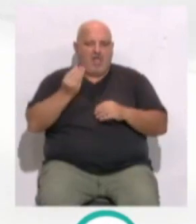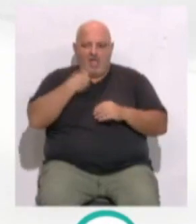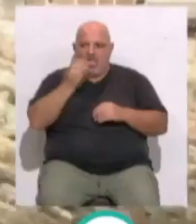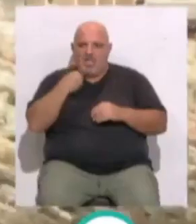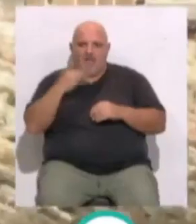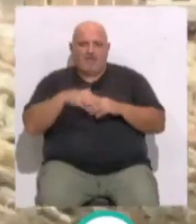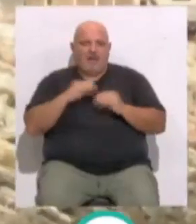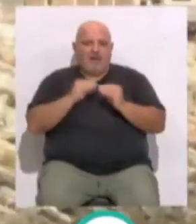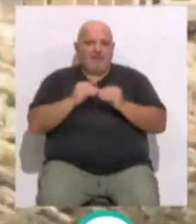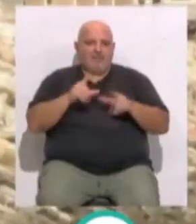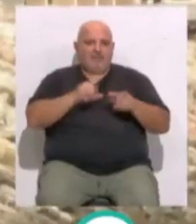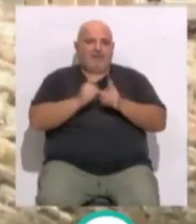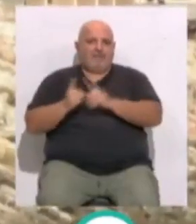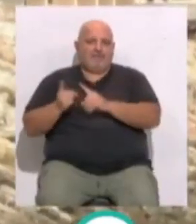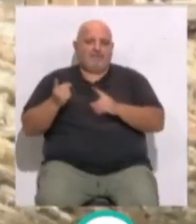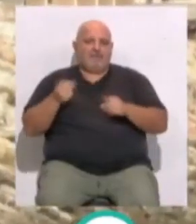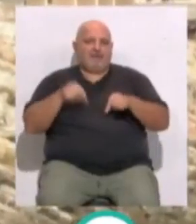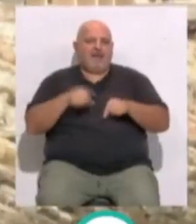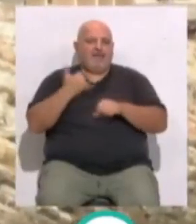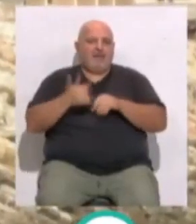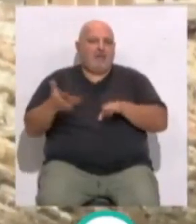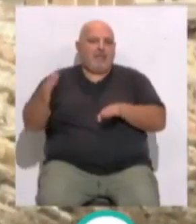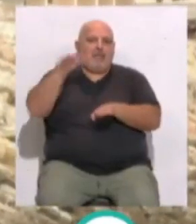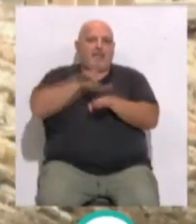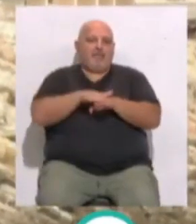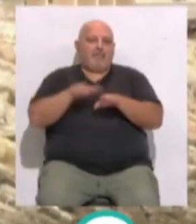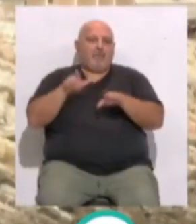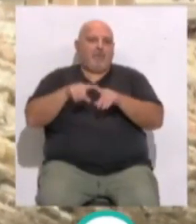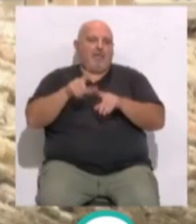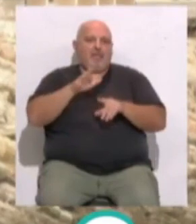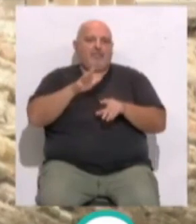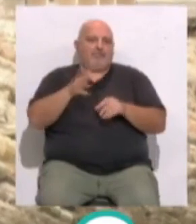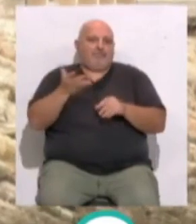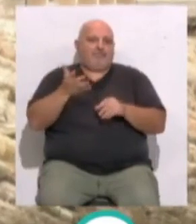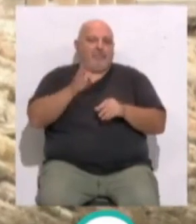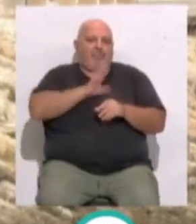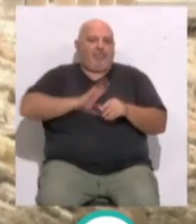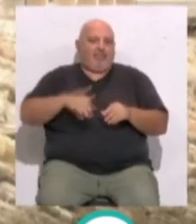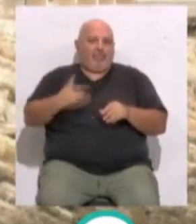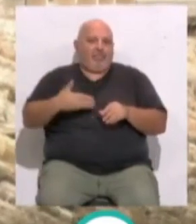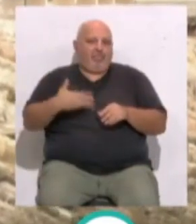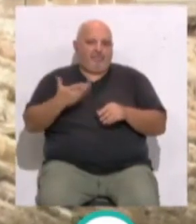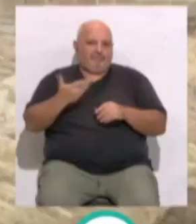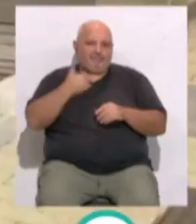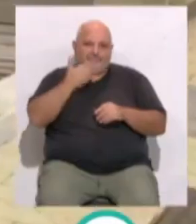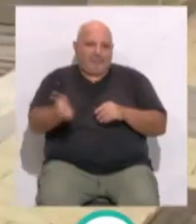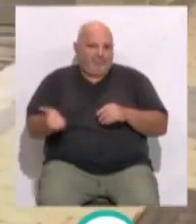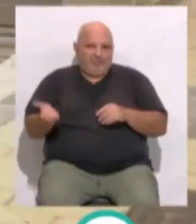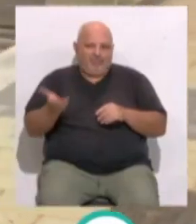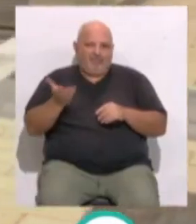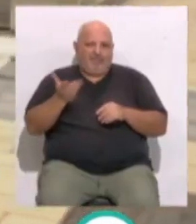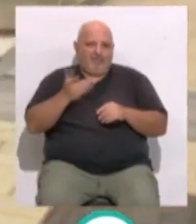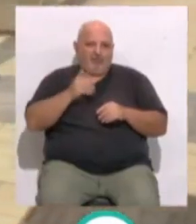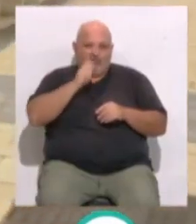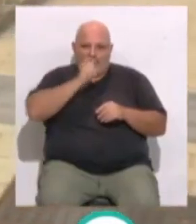retirados para realizar ese mantenimiento, sino que se ha culminado de una forma muy chapucera tapando dicha